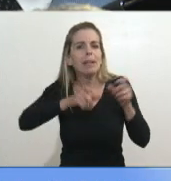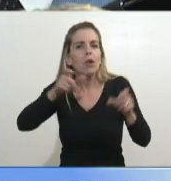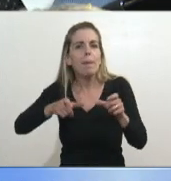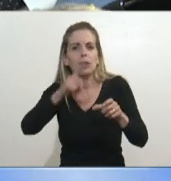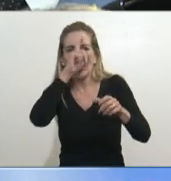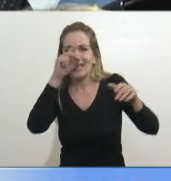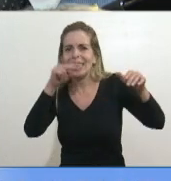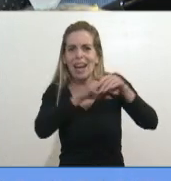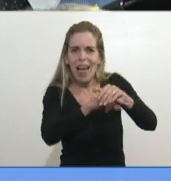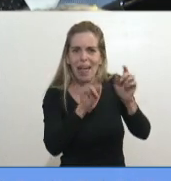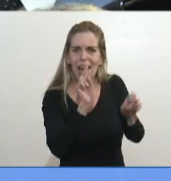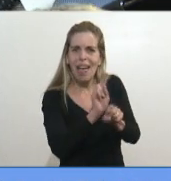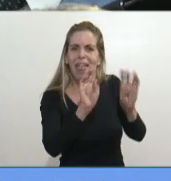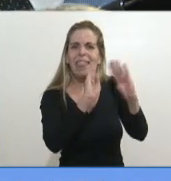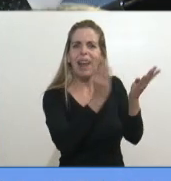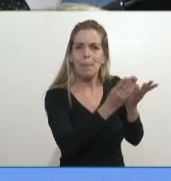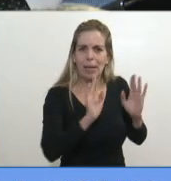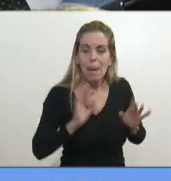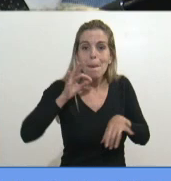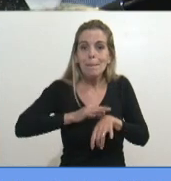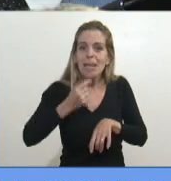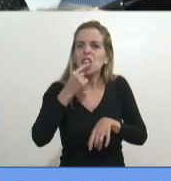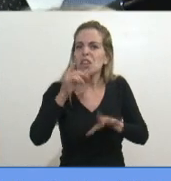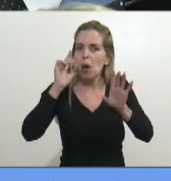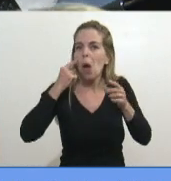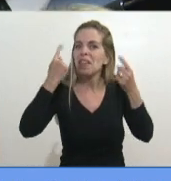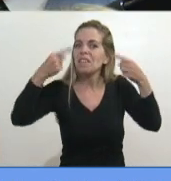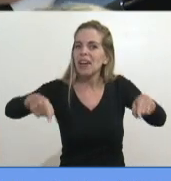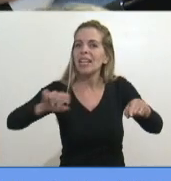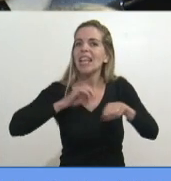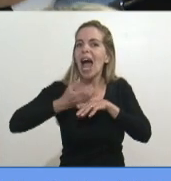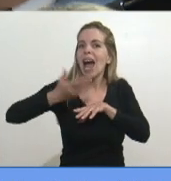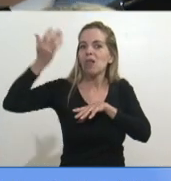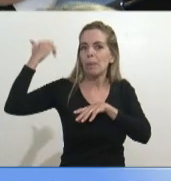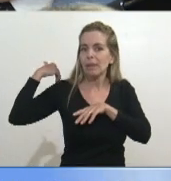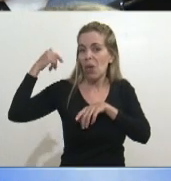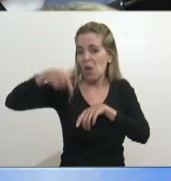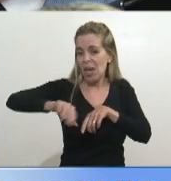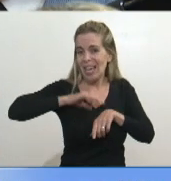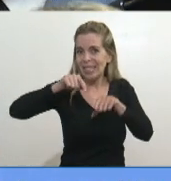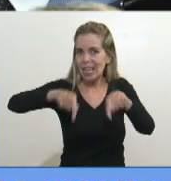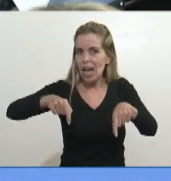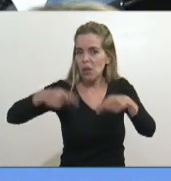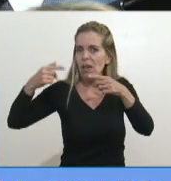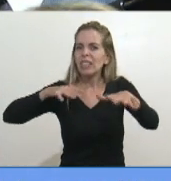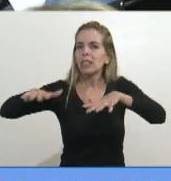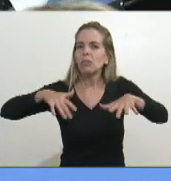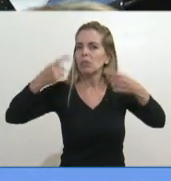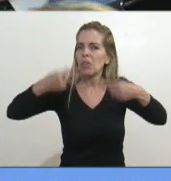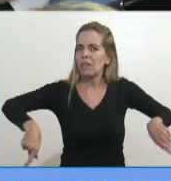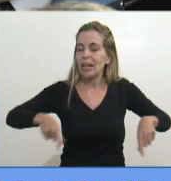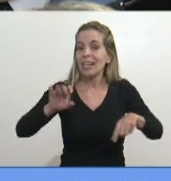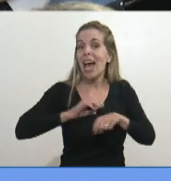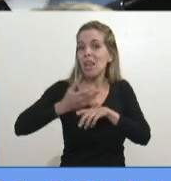Una cosa dijo es ingresar en terapia intensiva el año pasado y otra cosa es ingresar en terapia intensiva este año. El año pasado de cada